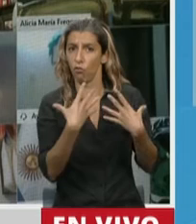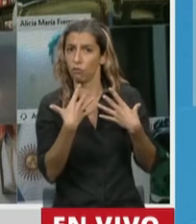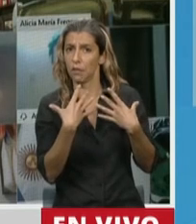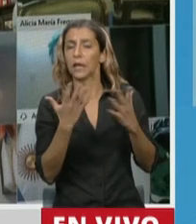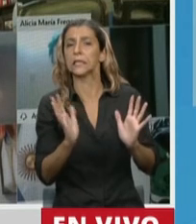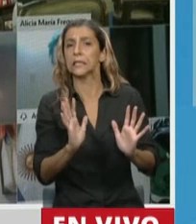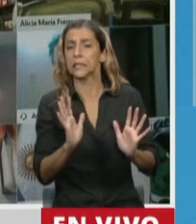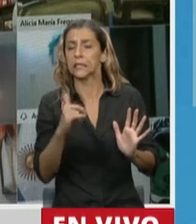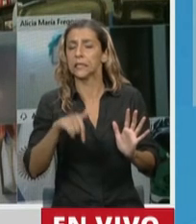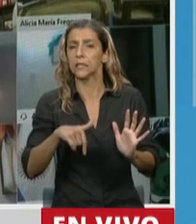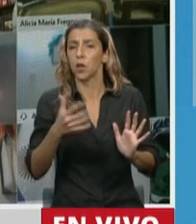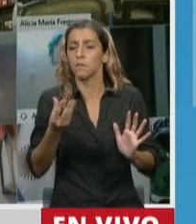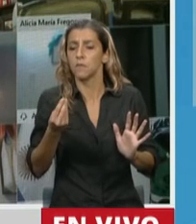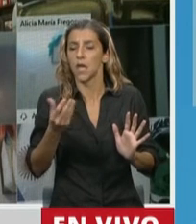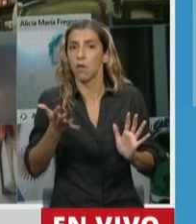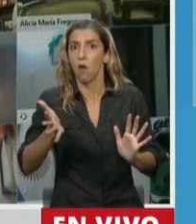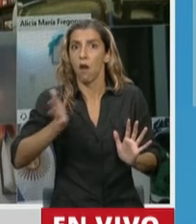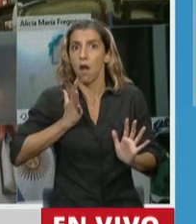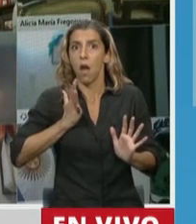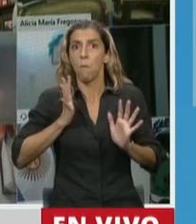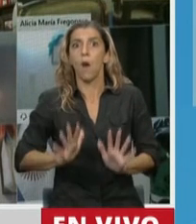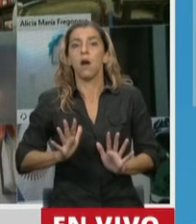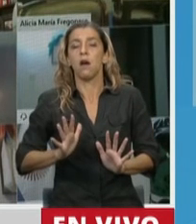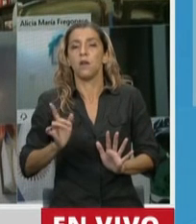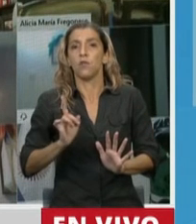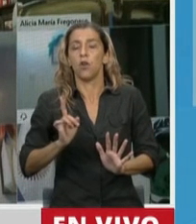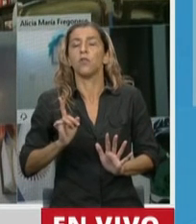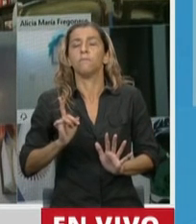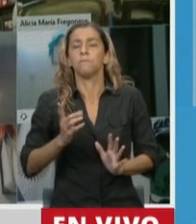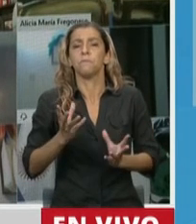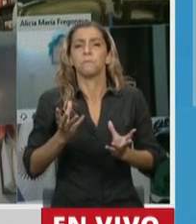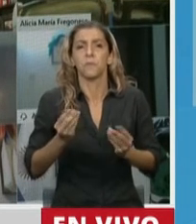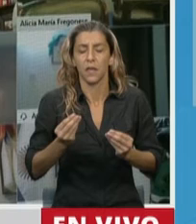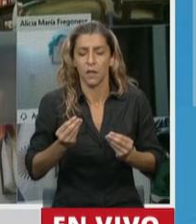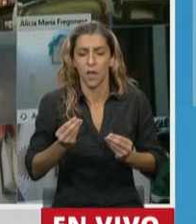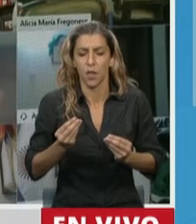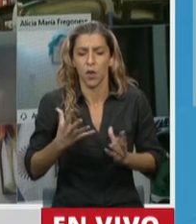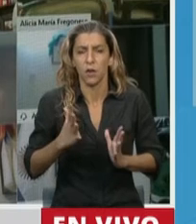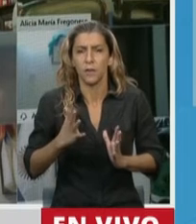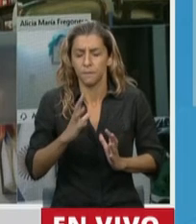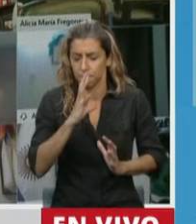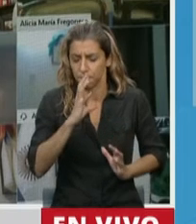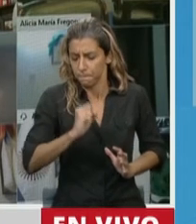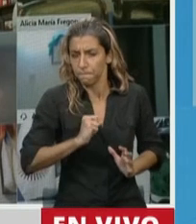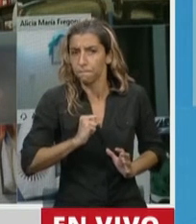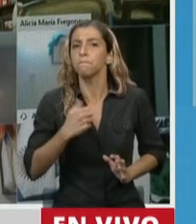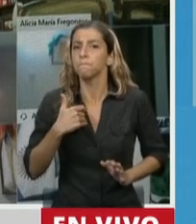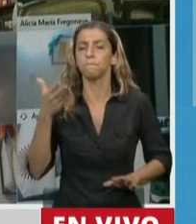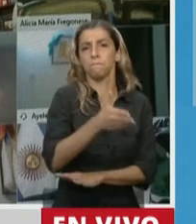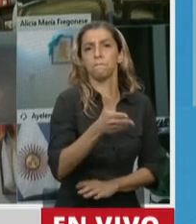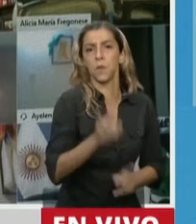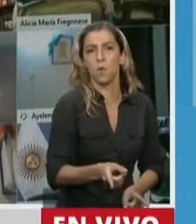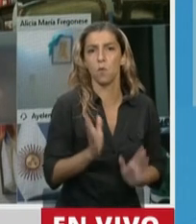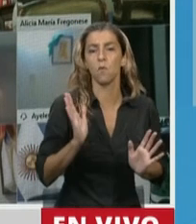un motivador y no llegar al pánico que es un paralizador, sino que tiene que lidiar